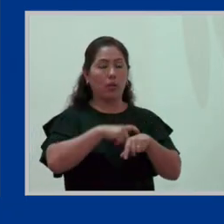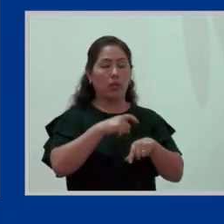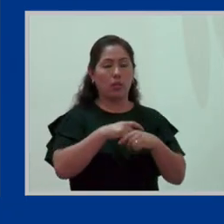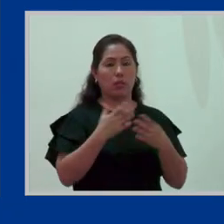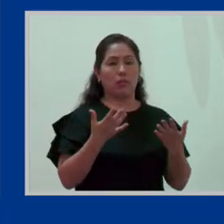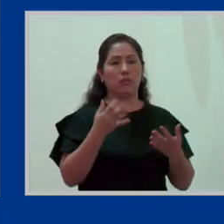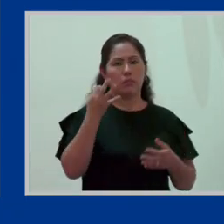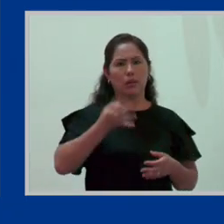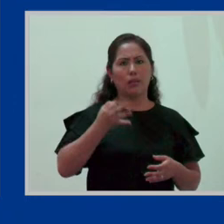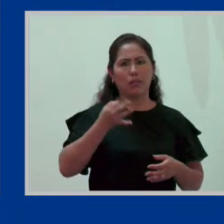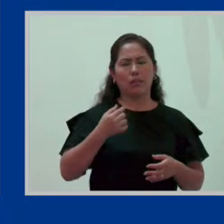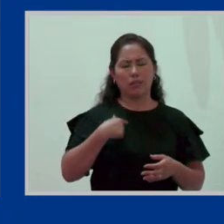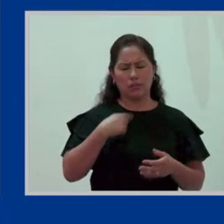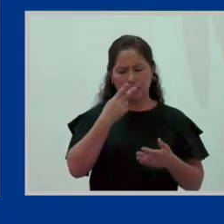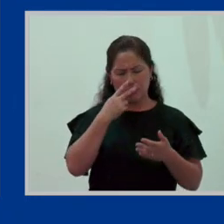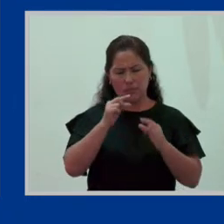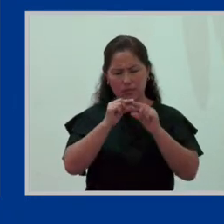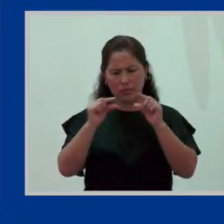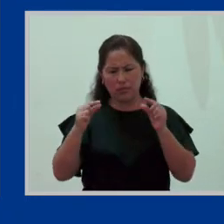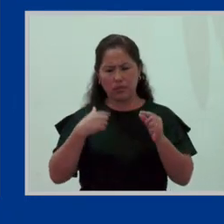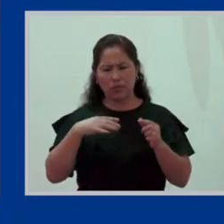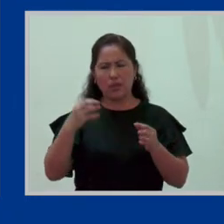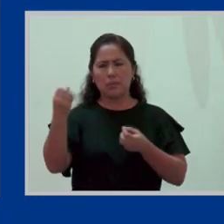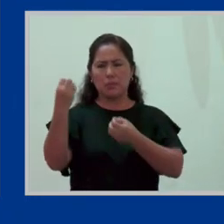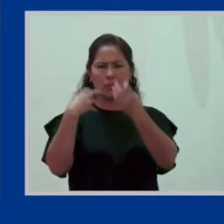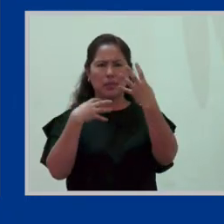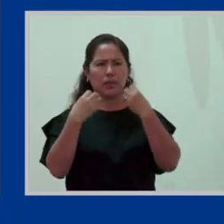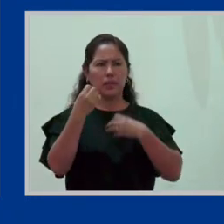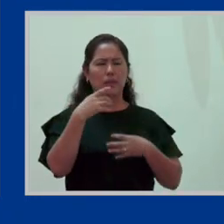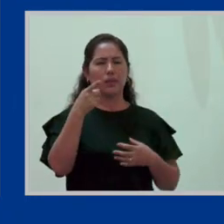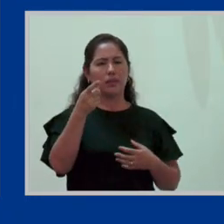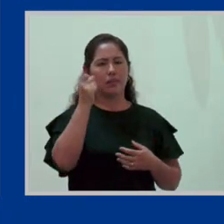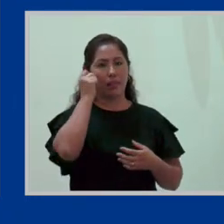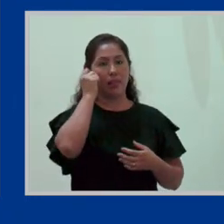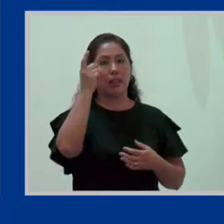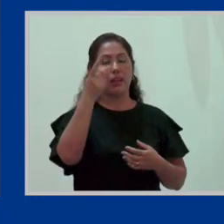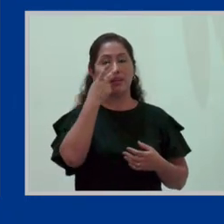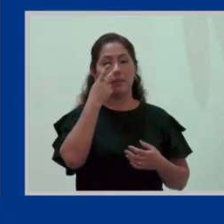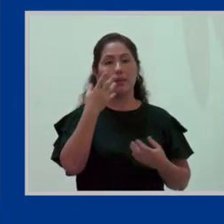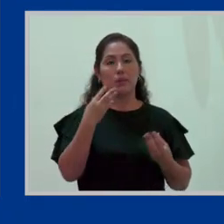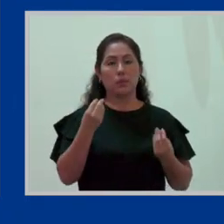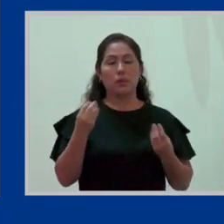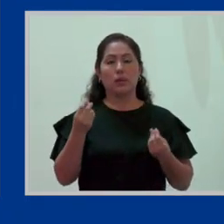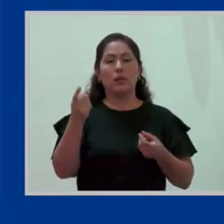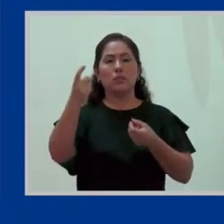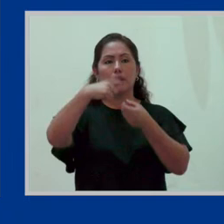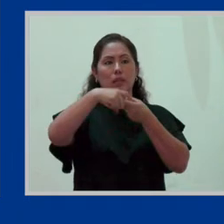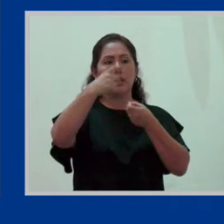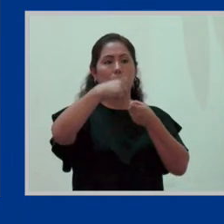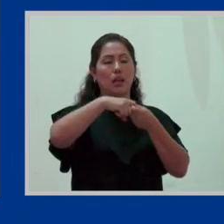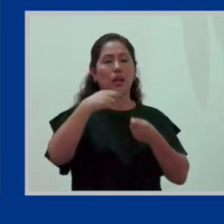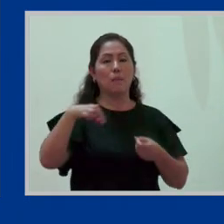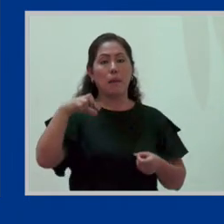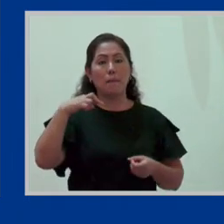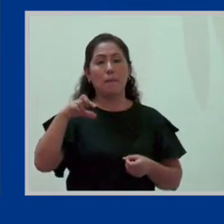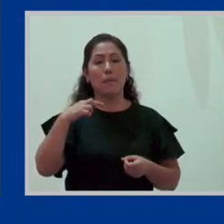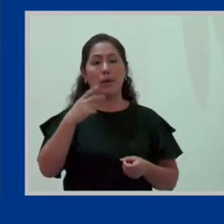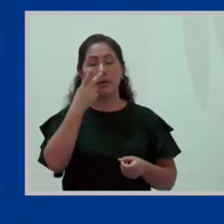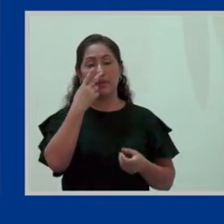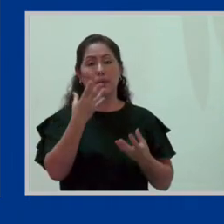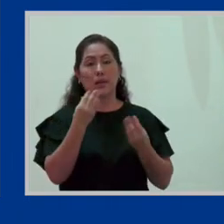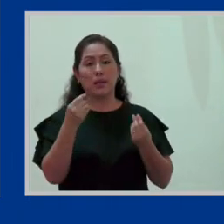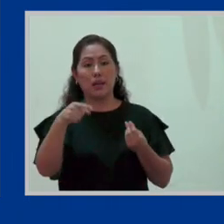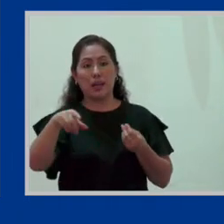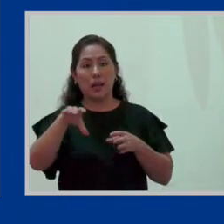Y en esa reflexión también me decían, también te vas a dar cuenta que la participación del papá, en cambio, en lo que haga,